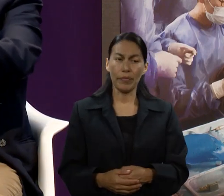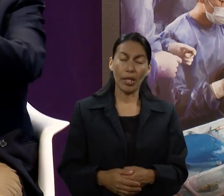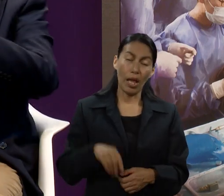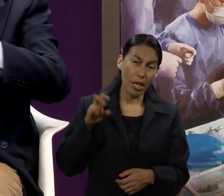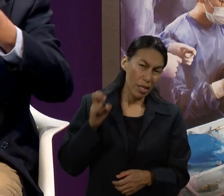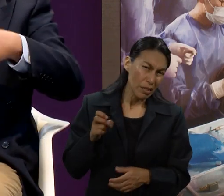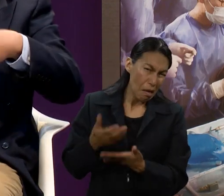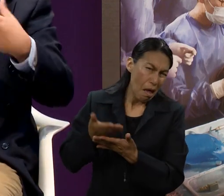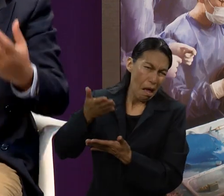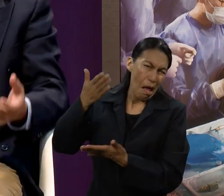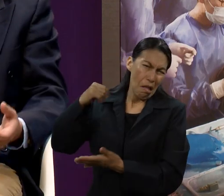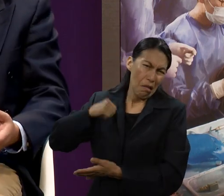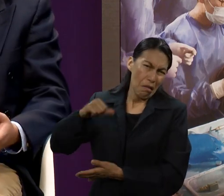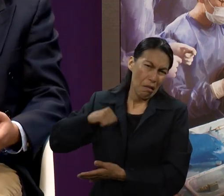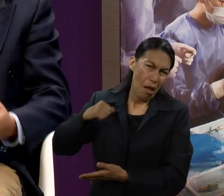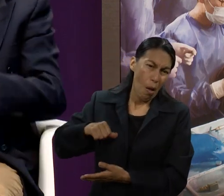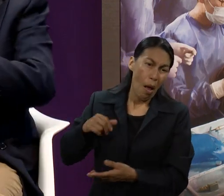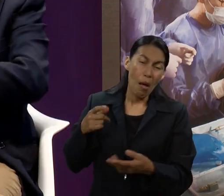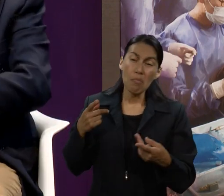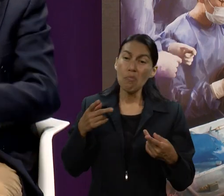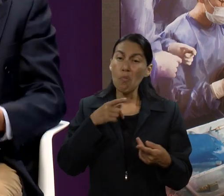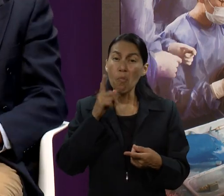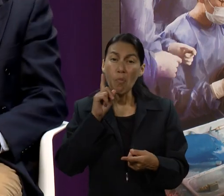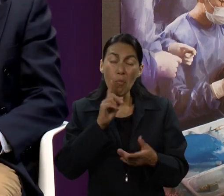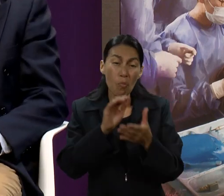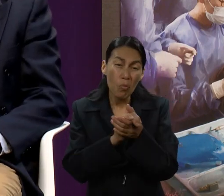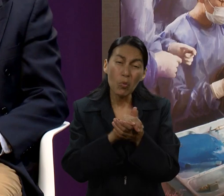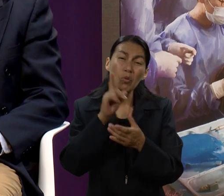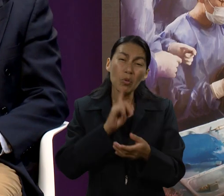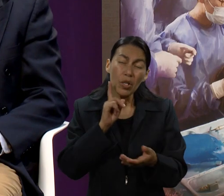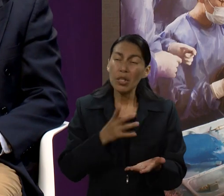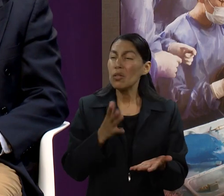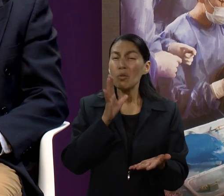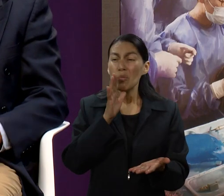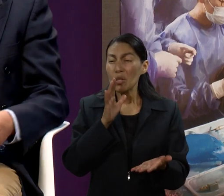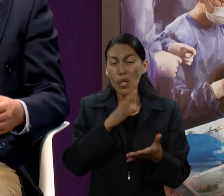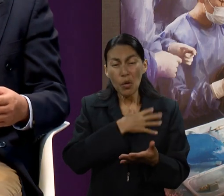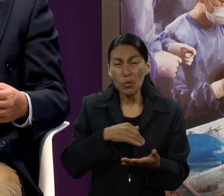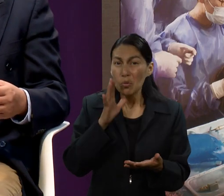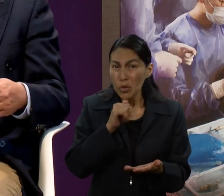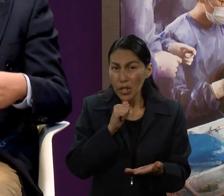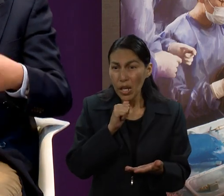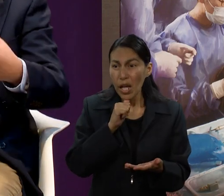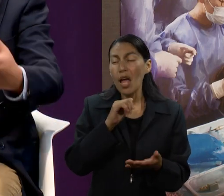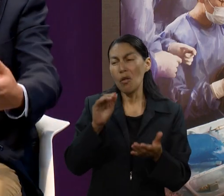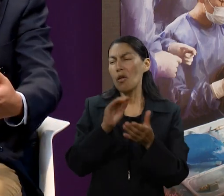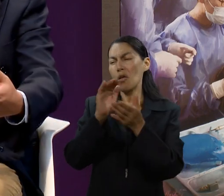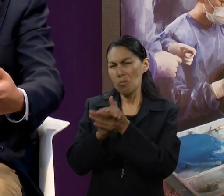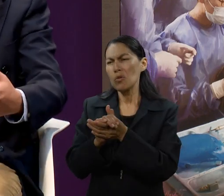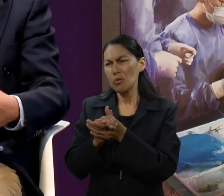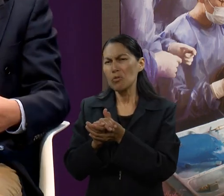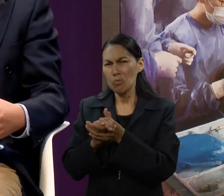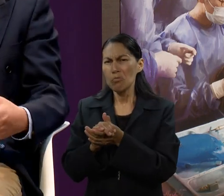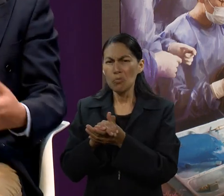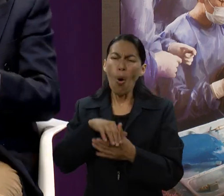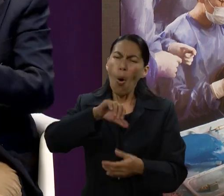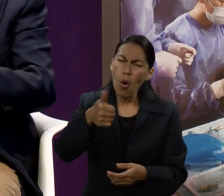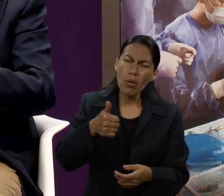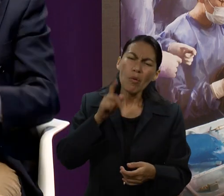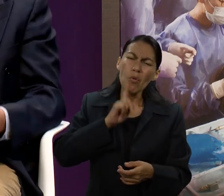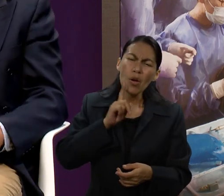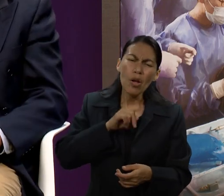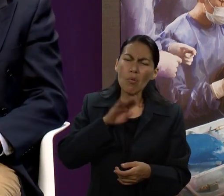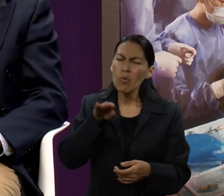buscaban a las siervas para que tuvieran los hijos. Y como decía la profe Norma, pues el hombre quiere ayudar a Dios, nos